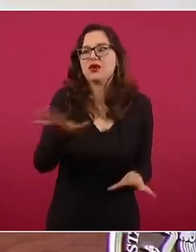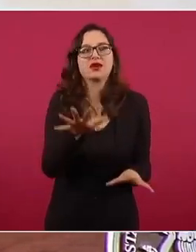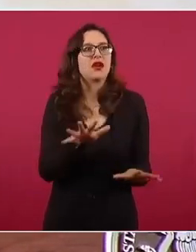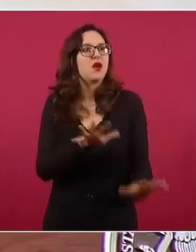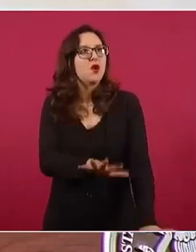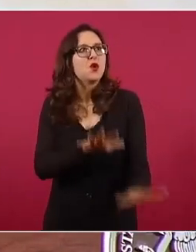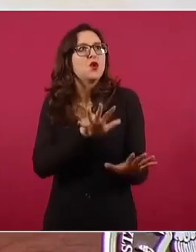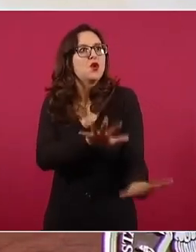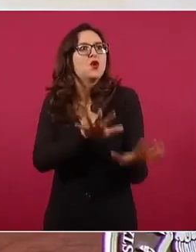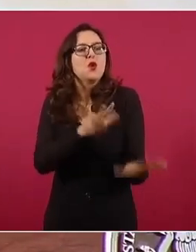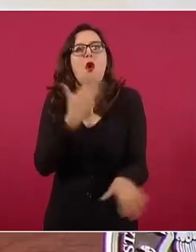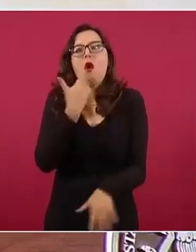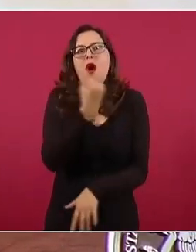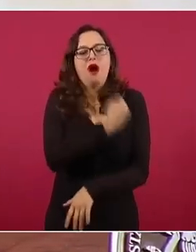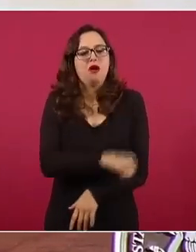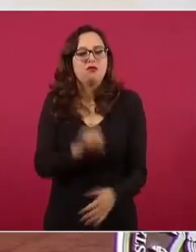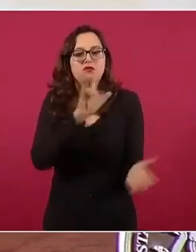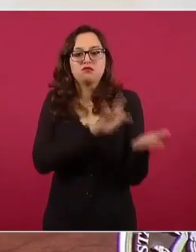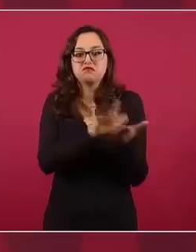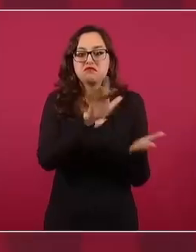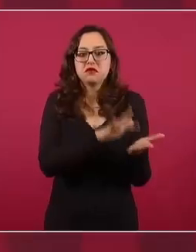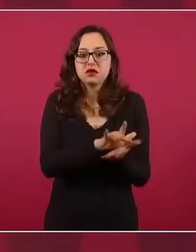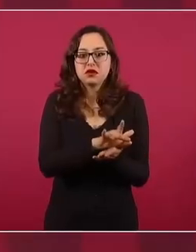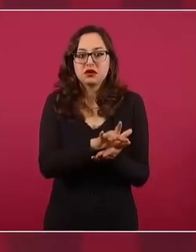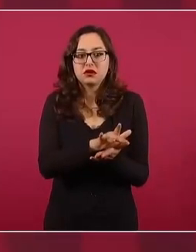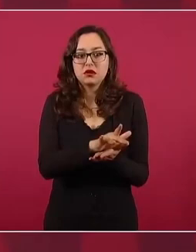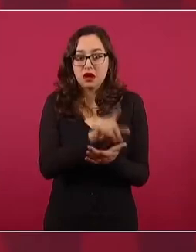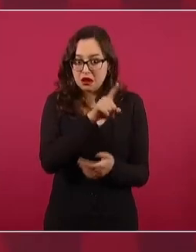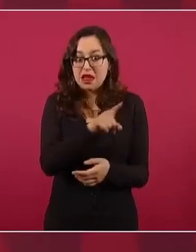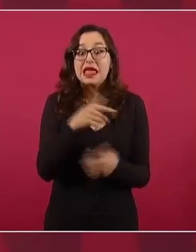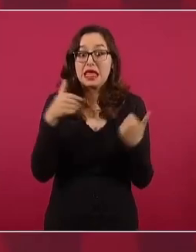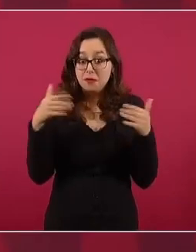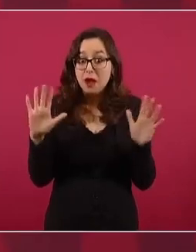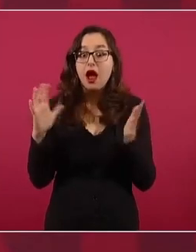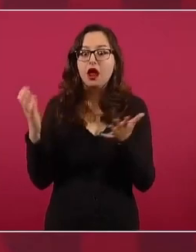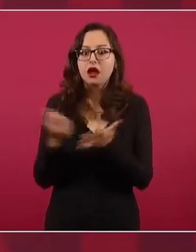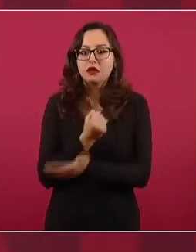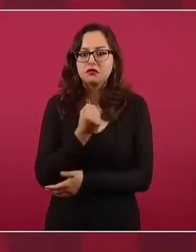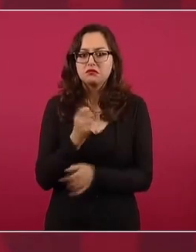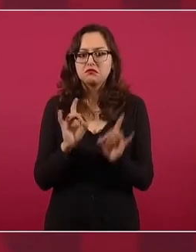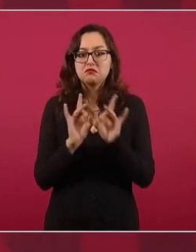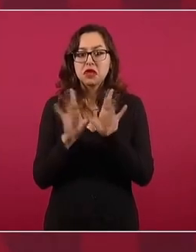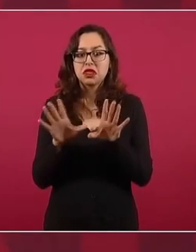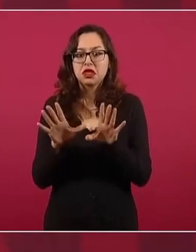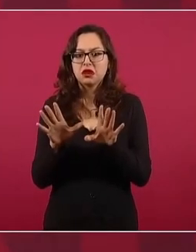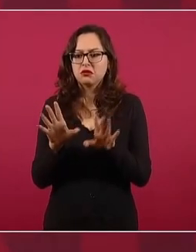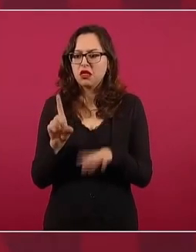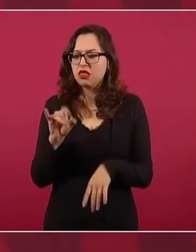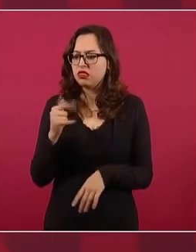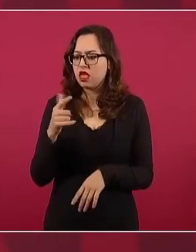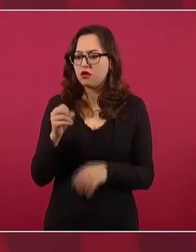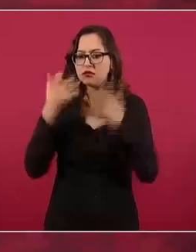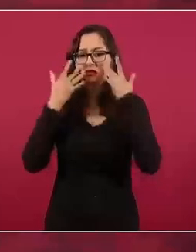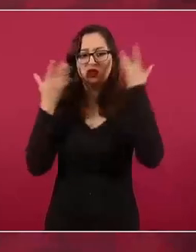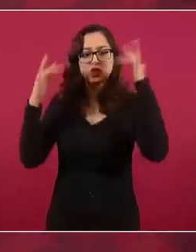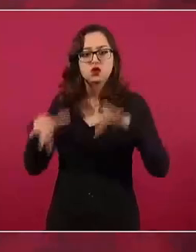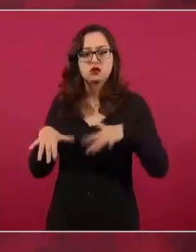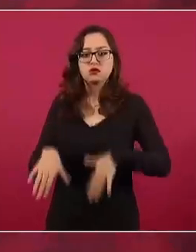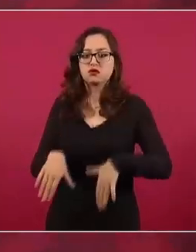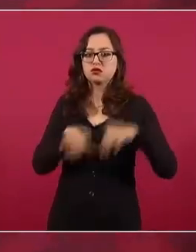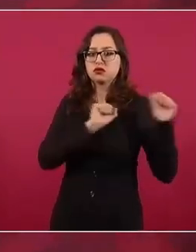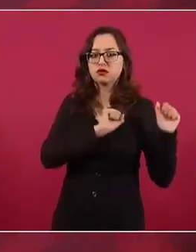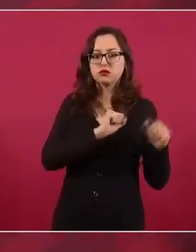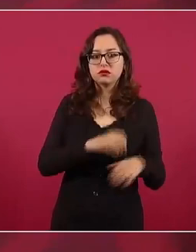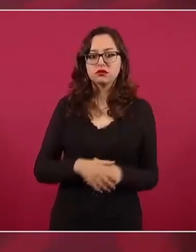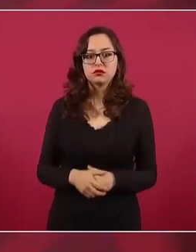desaparece un